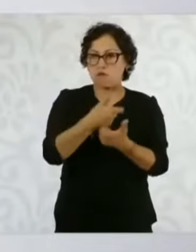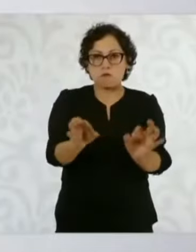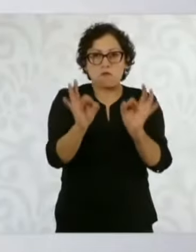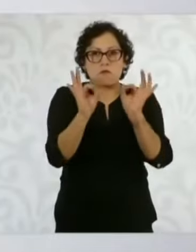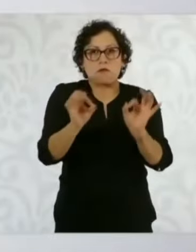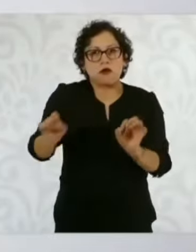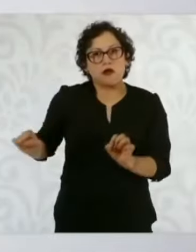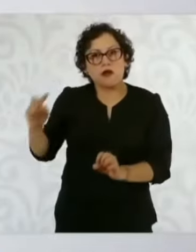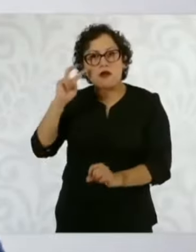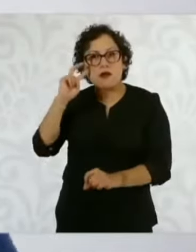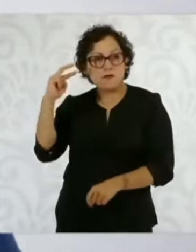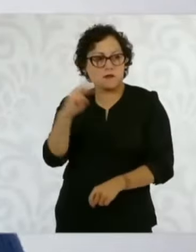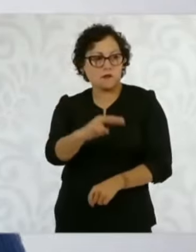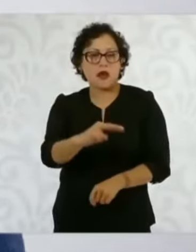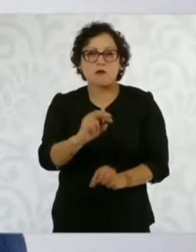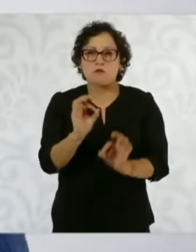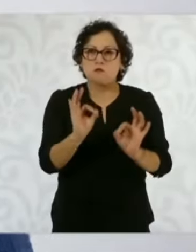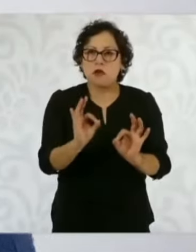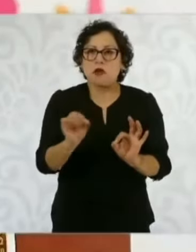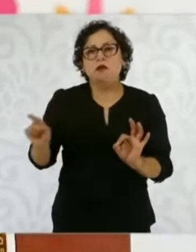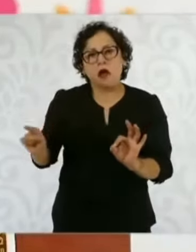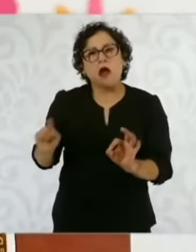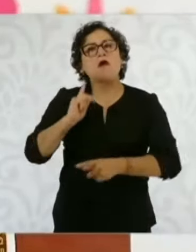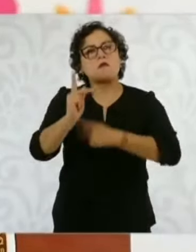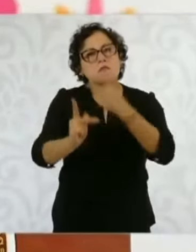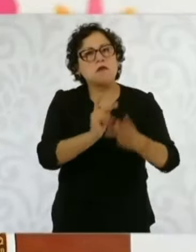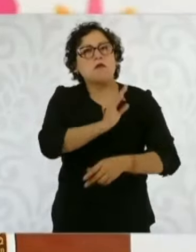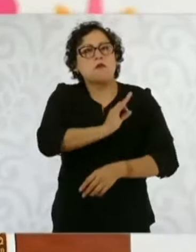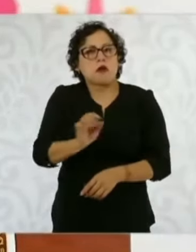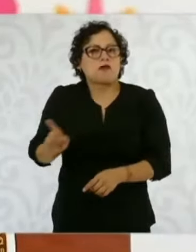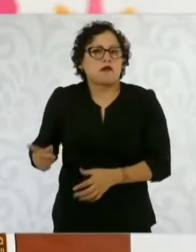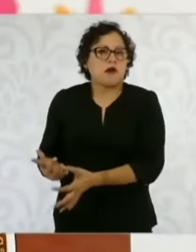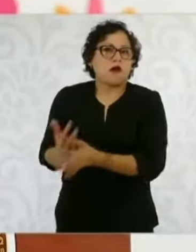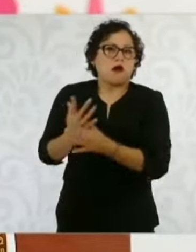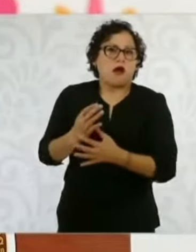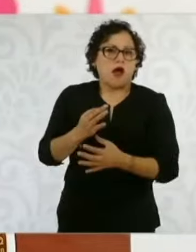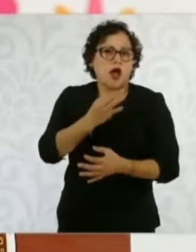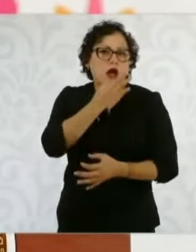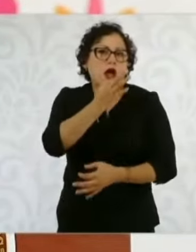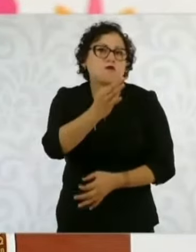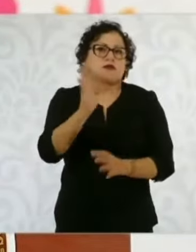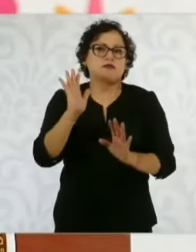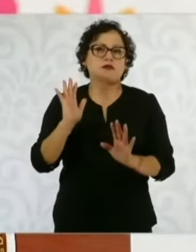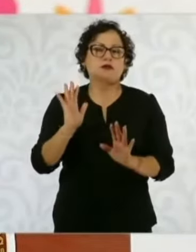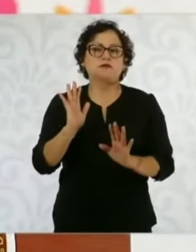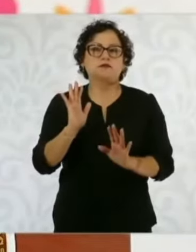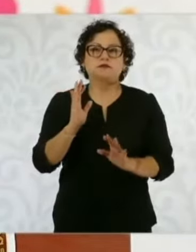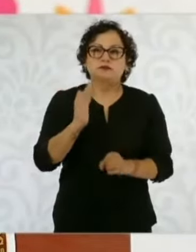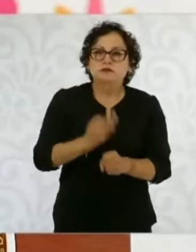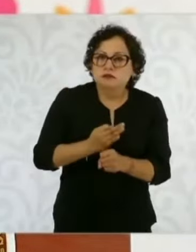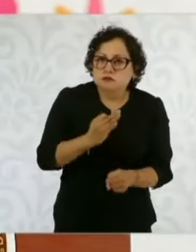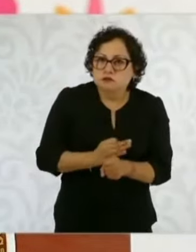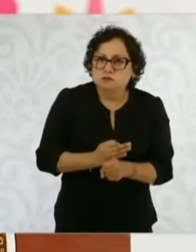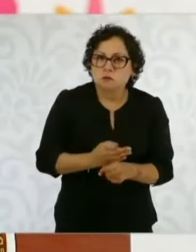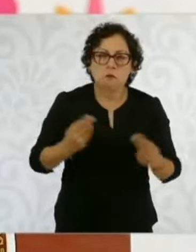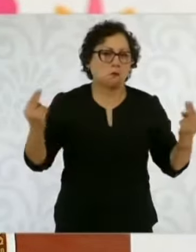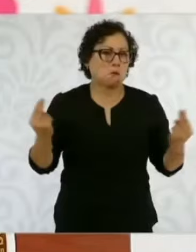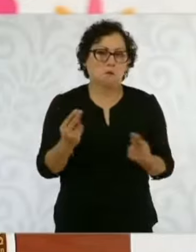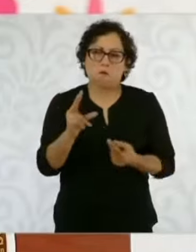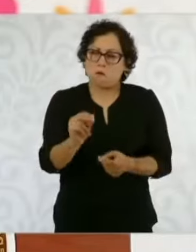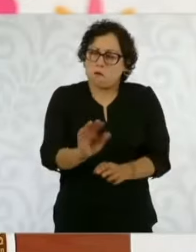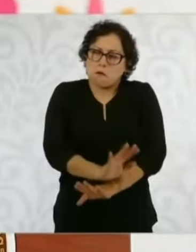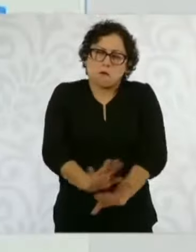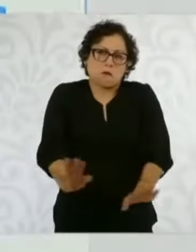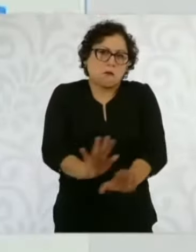préstamo que en caso de que sea necesario lo utilizas. Hasta ahora no se ha utilizado y no creo que